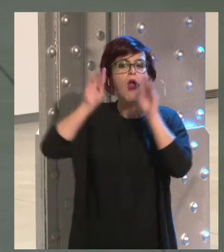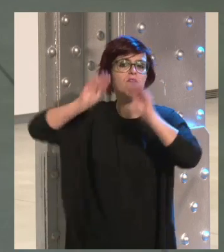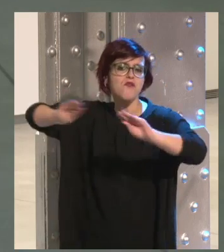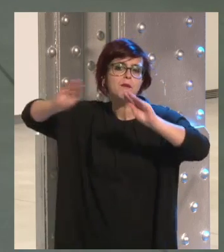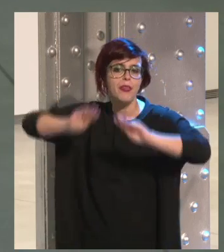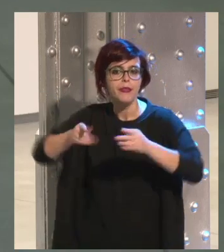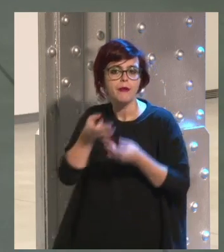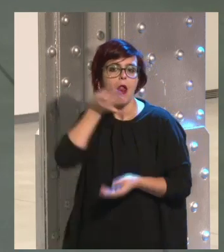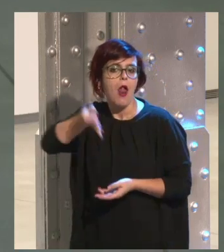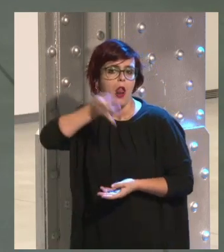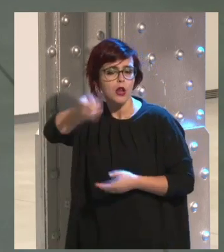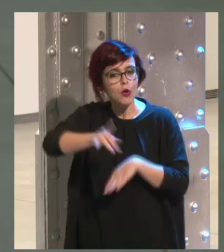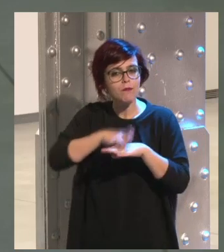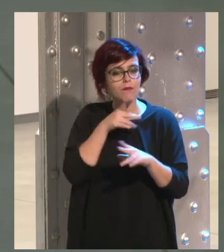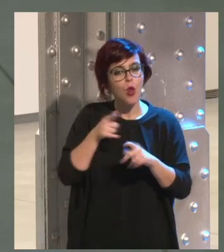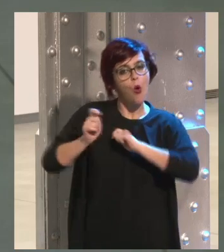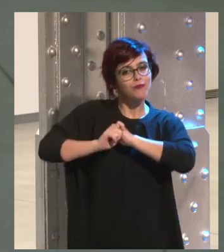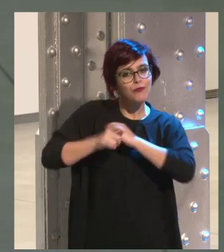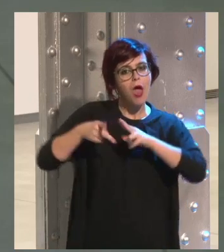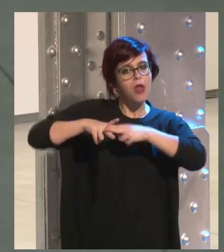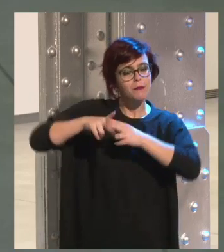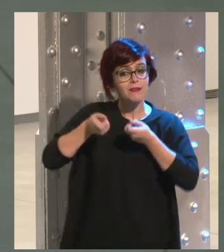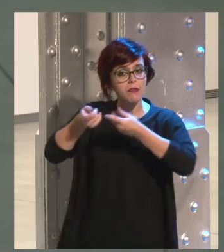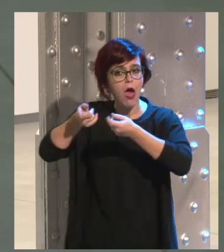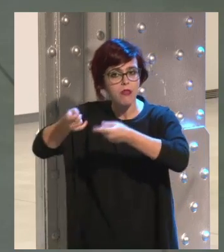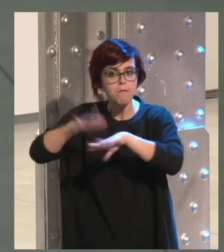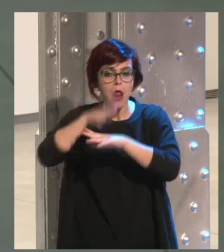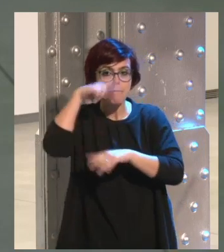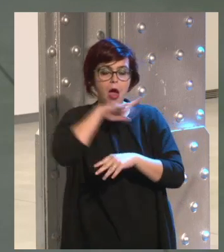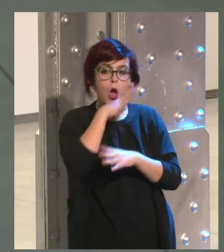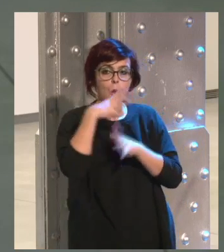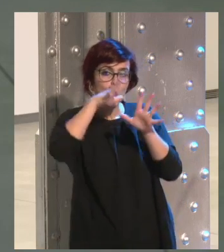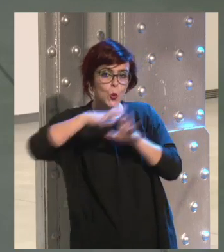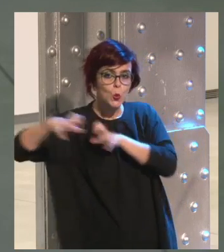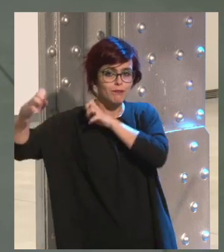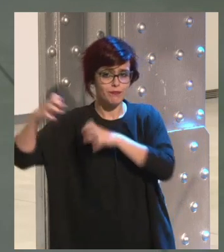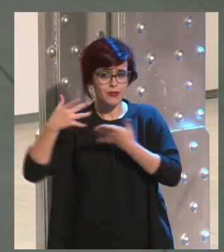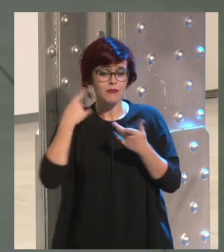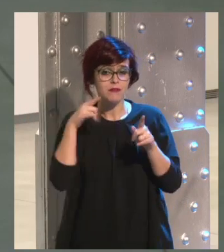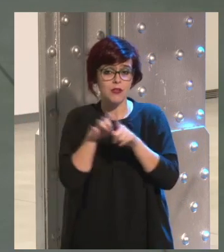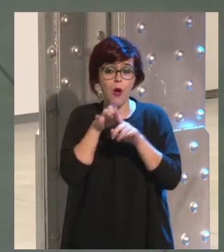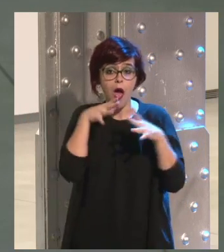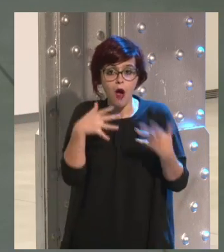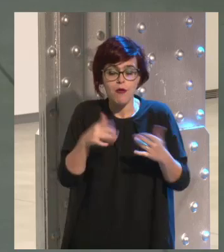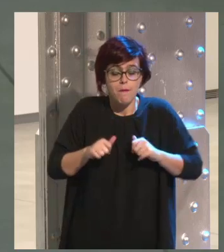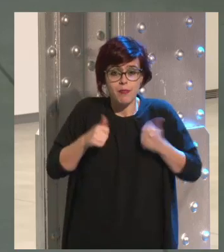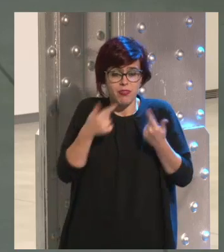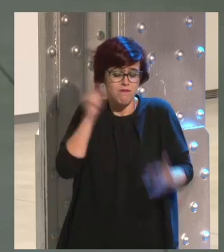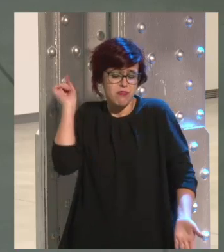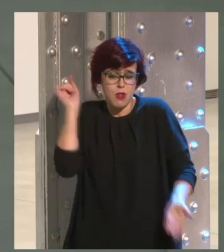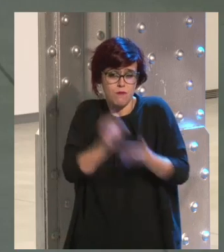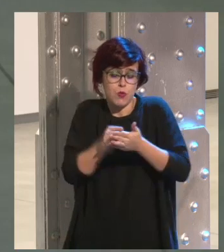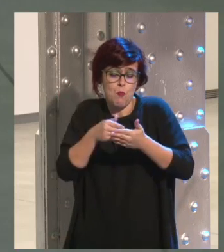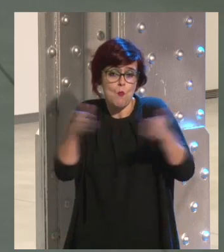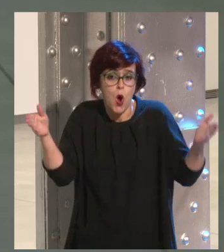pero sí darles todas las herramientas para que puedan conocer este mundo tan digital y este elefante por cacharrería que hemos entrado y que a veces estamos